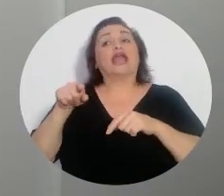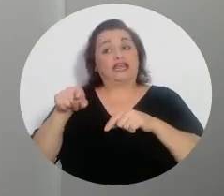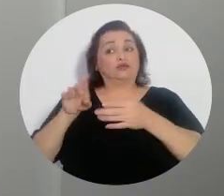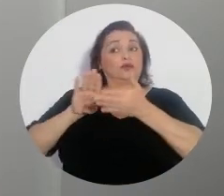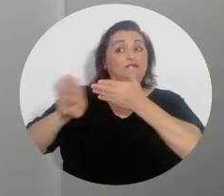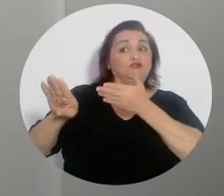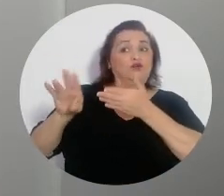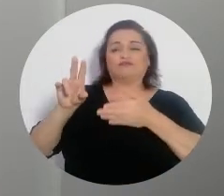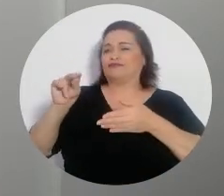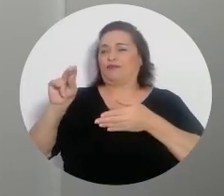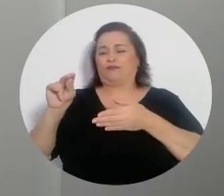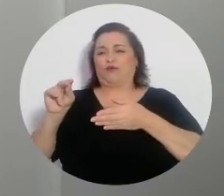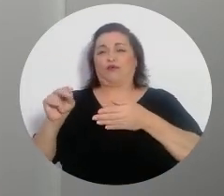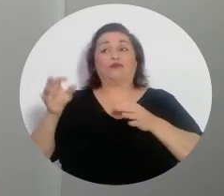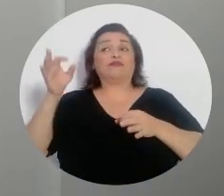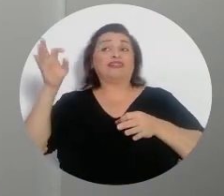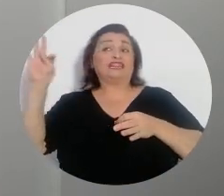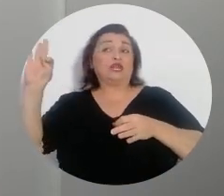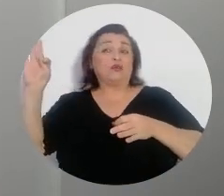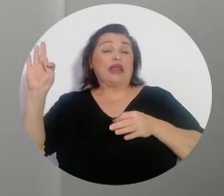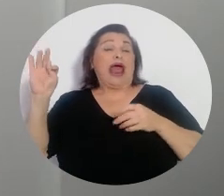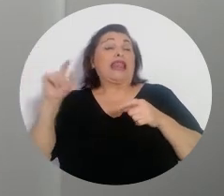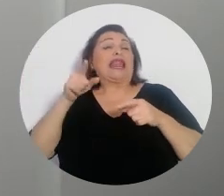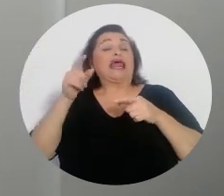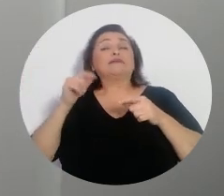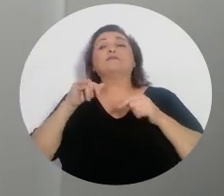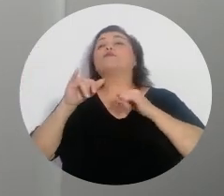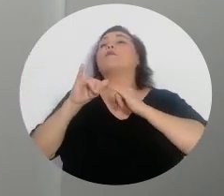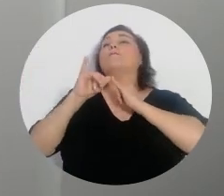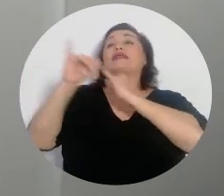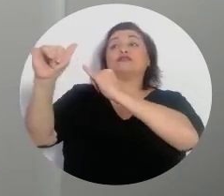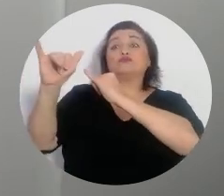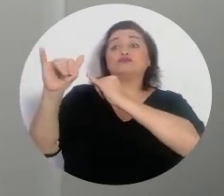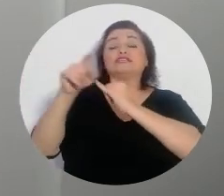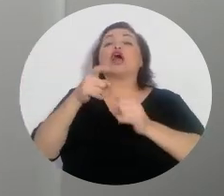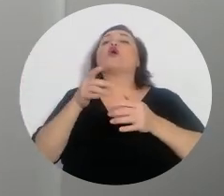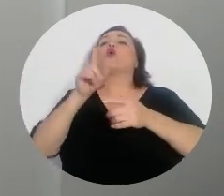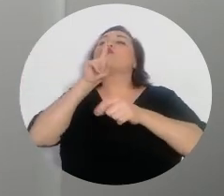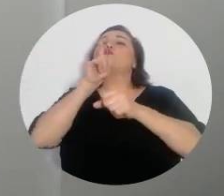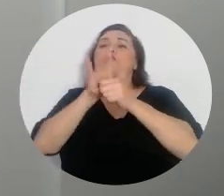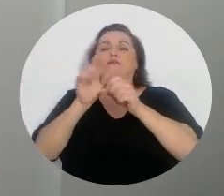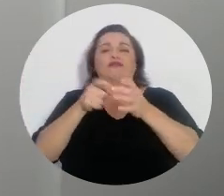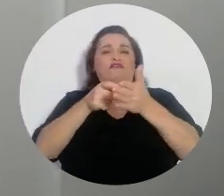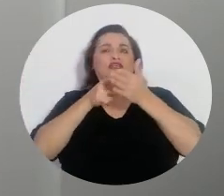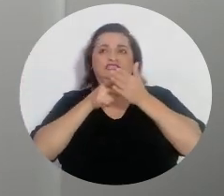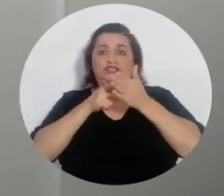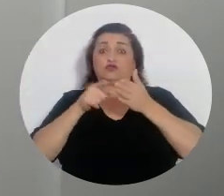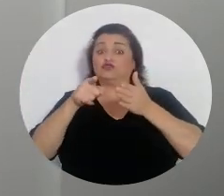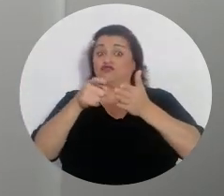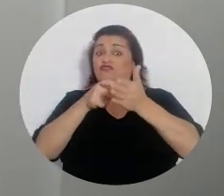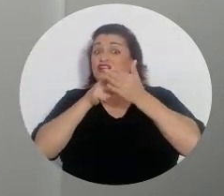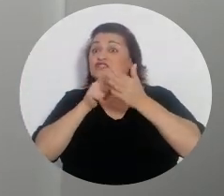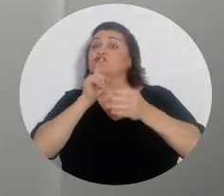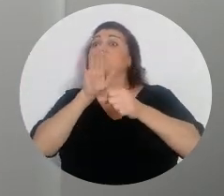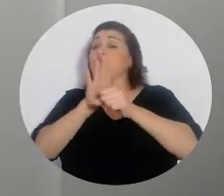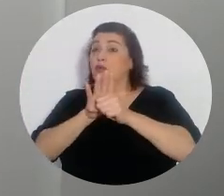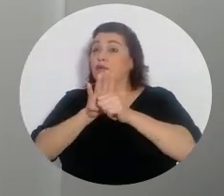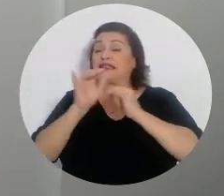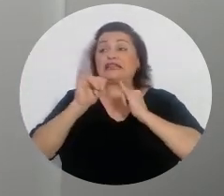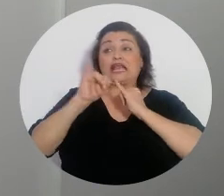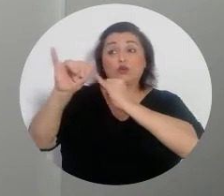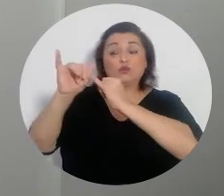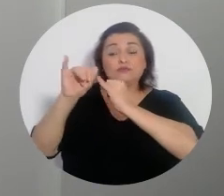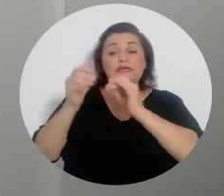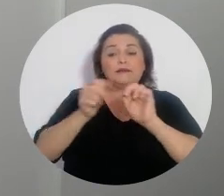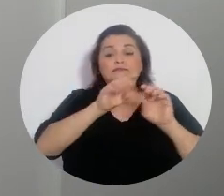excepción, de suerte tal que el Tribunal solo actúa mediando una denuncia que cumpla con esos requisitos. Si esos requisitos son cumplidos, la denuncia